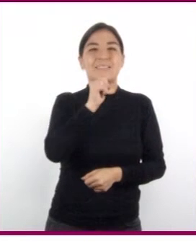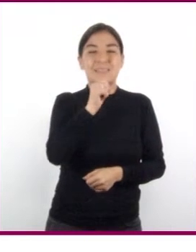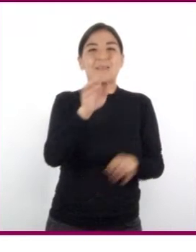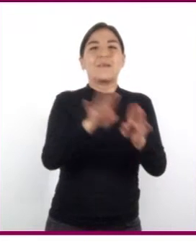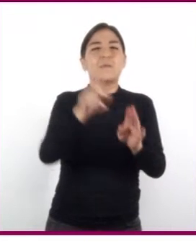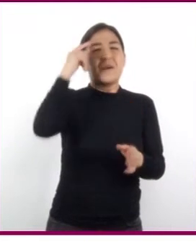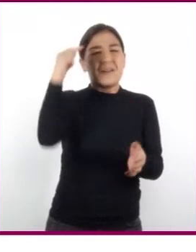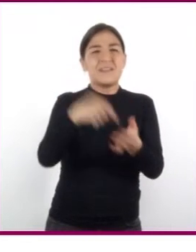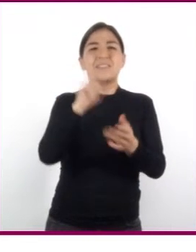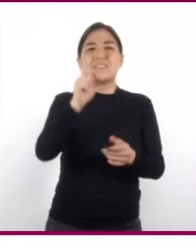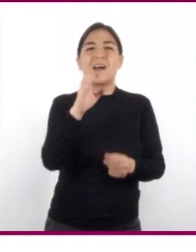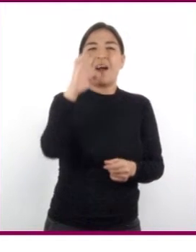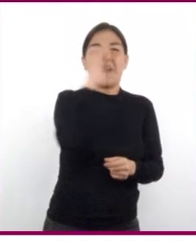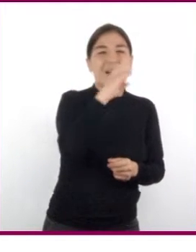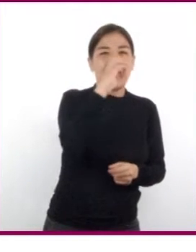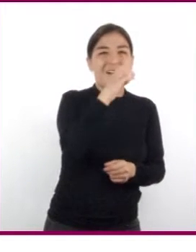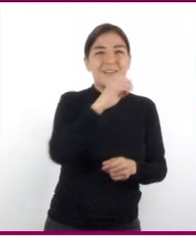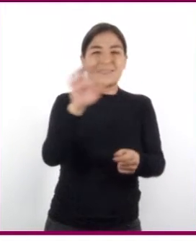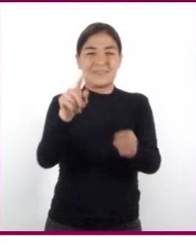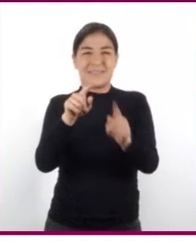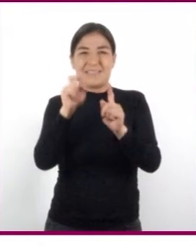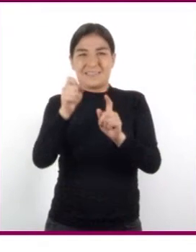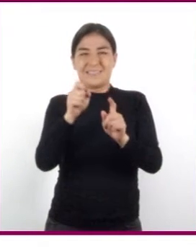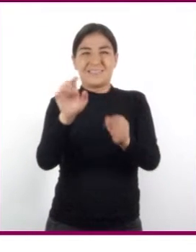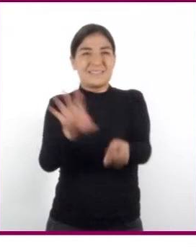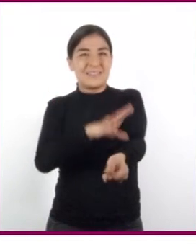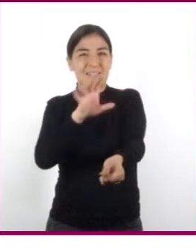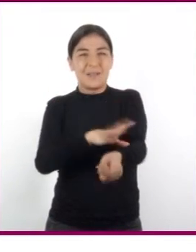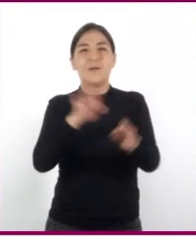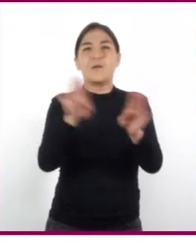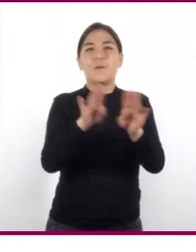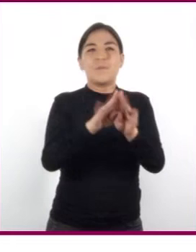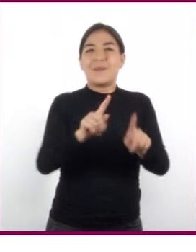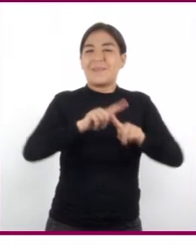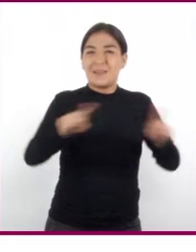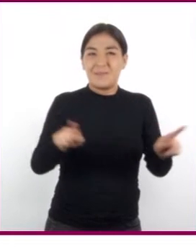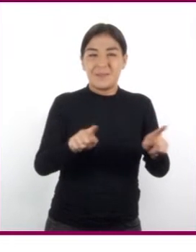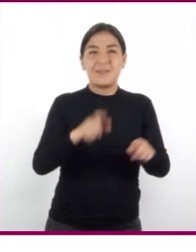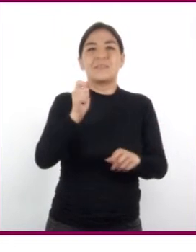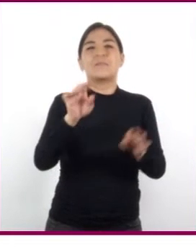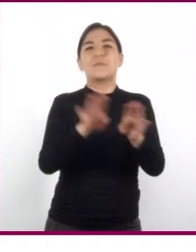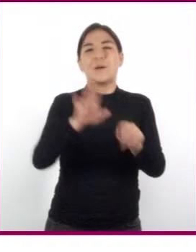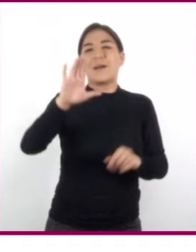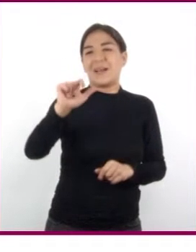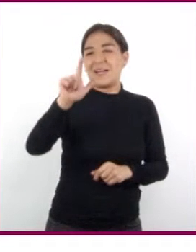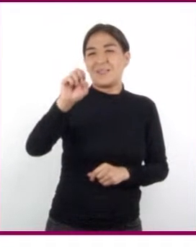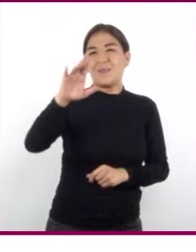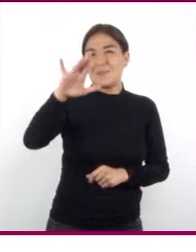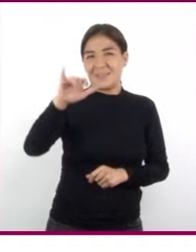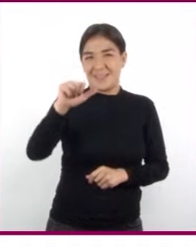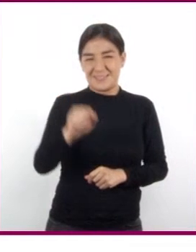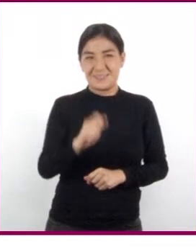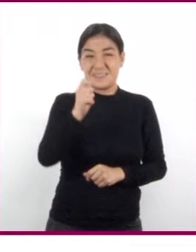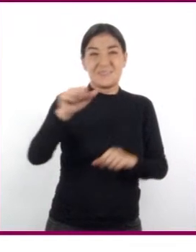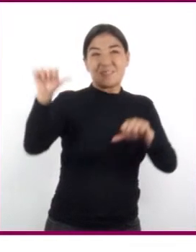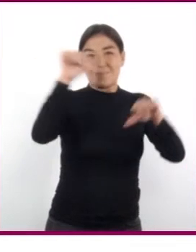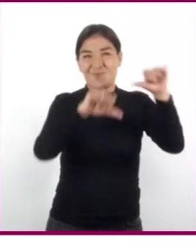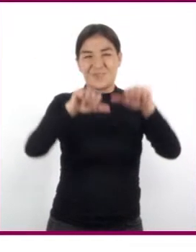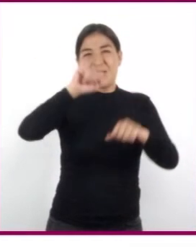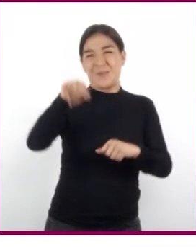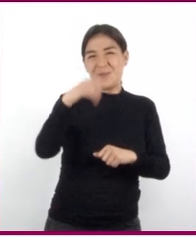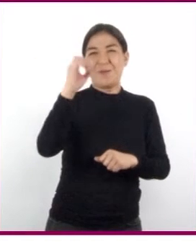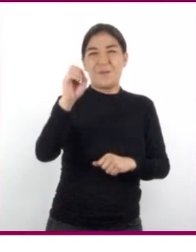la energía eran cosas diferentes y la cantidad de calor se medía en calorías. El experimento de Joule